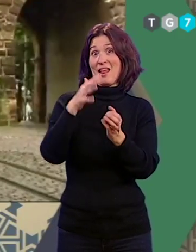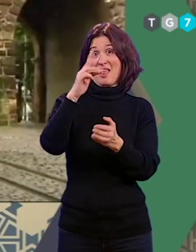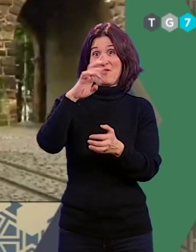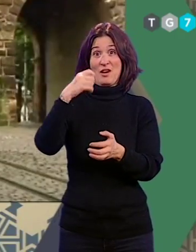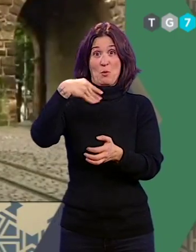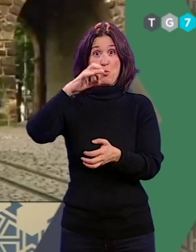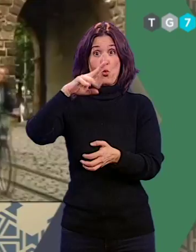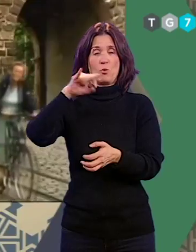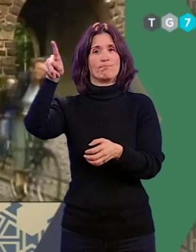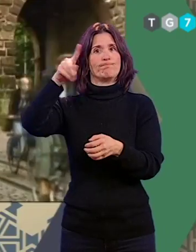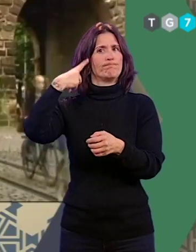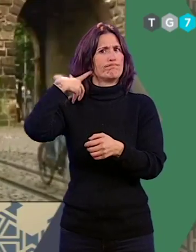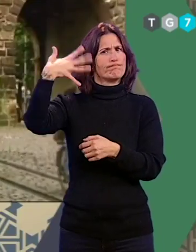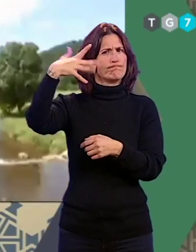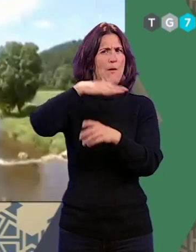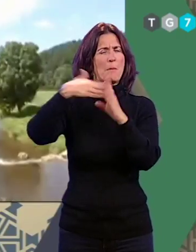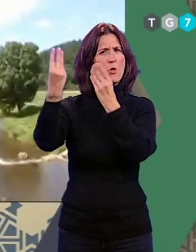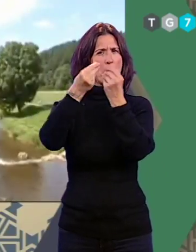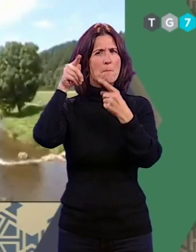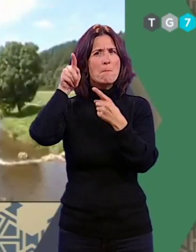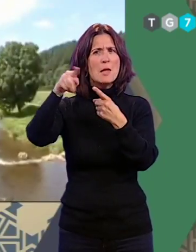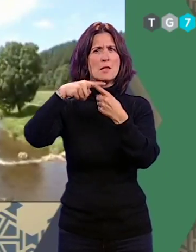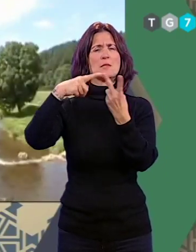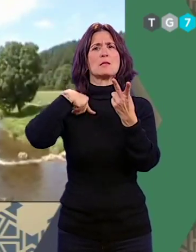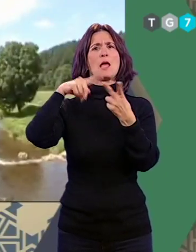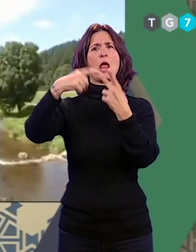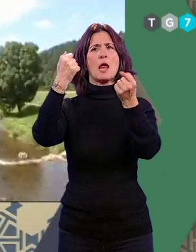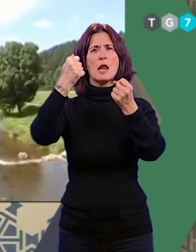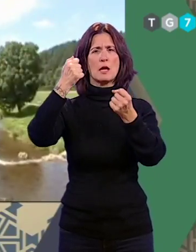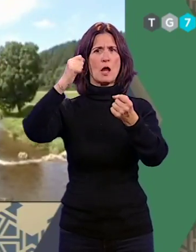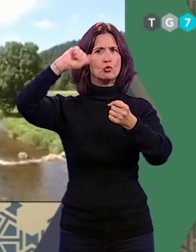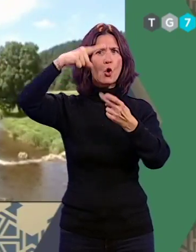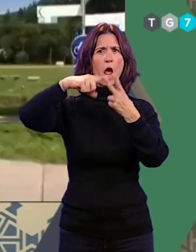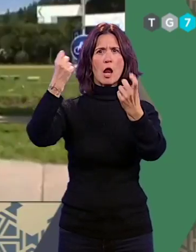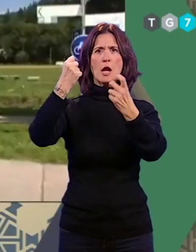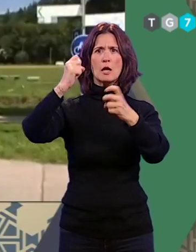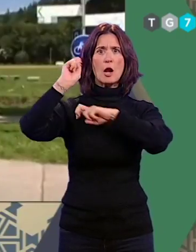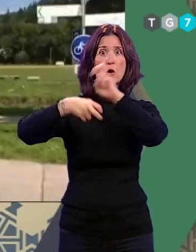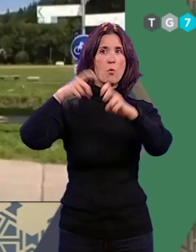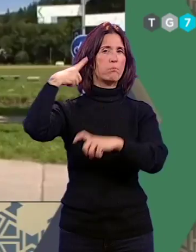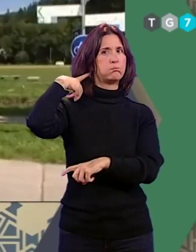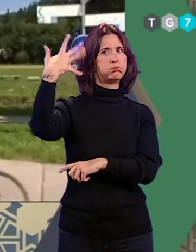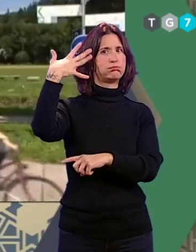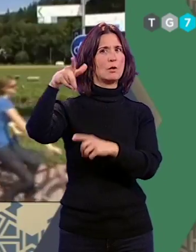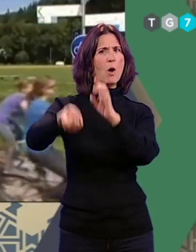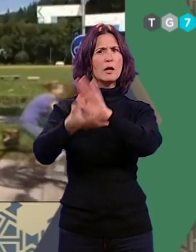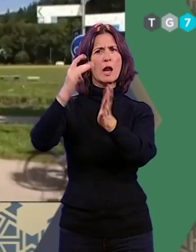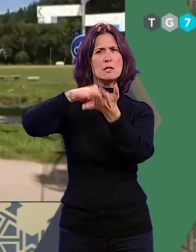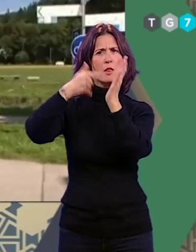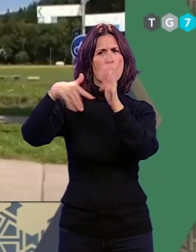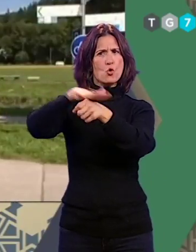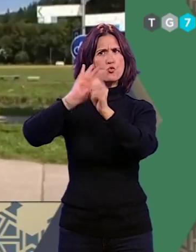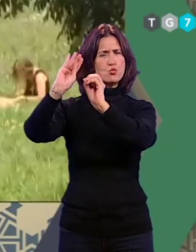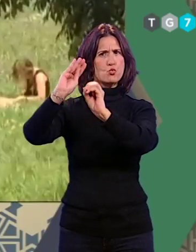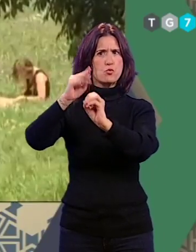un referente en la política ambiental en campos como la energía solar y las renovables, planteando una estrategia local contundente en materia del